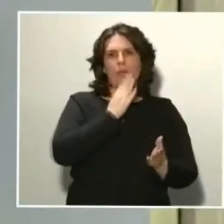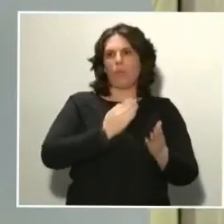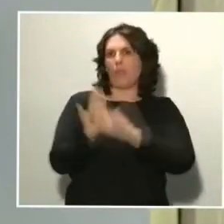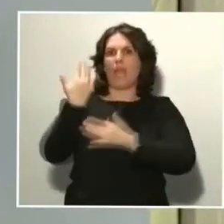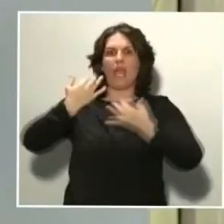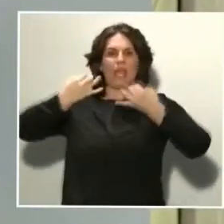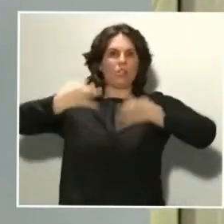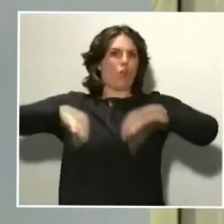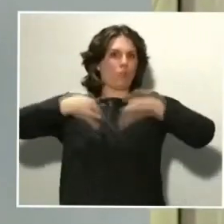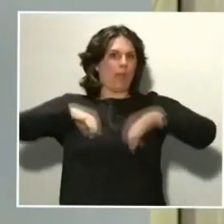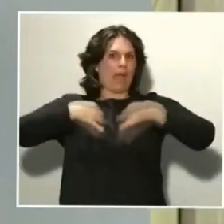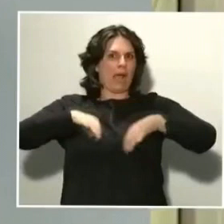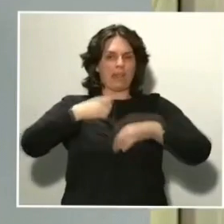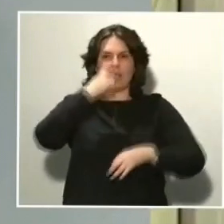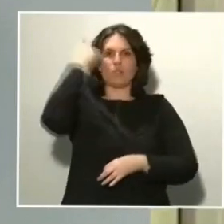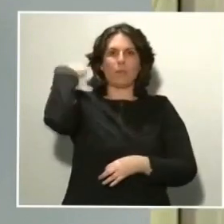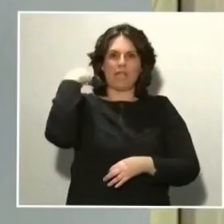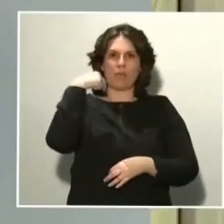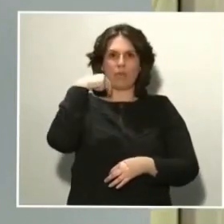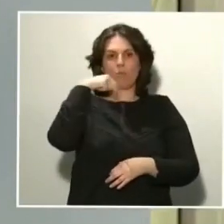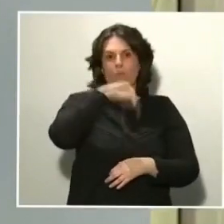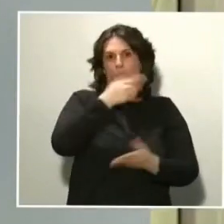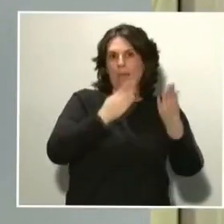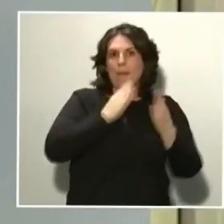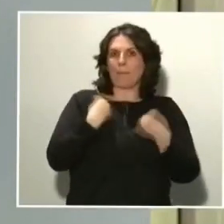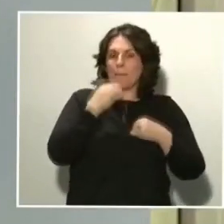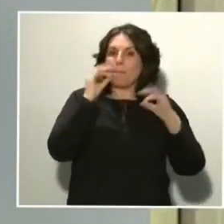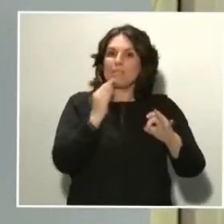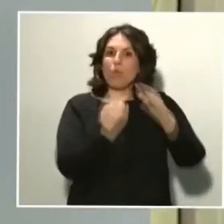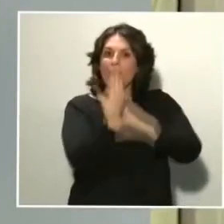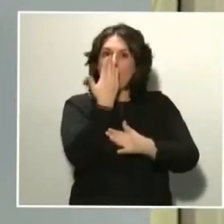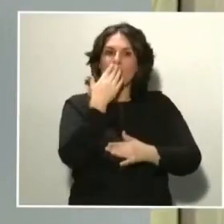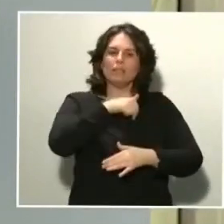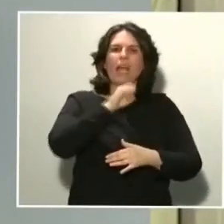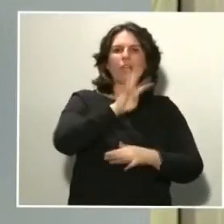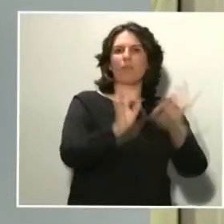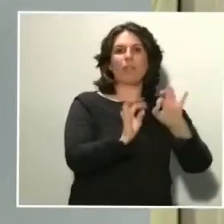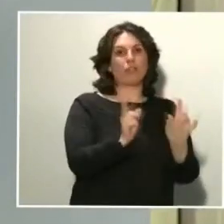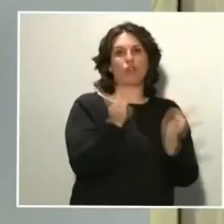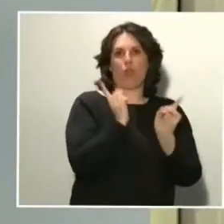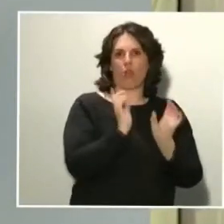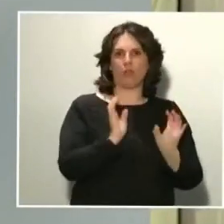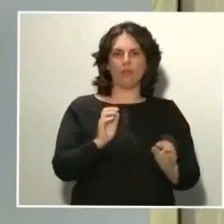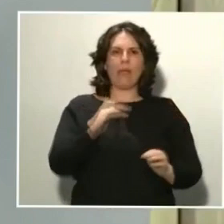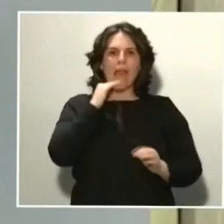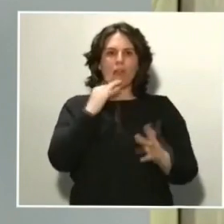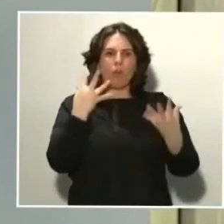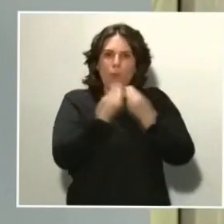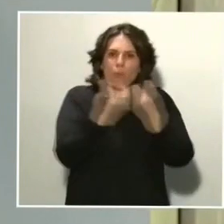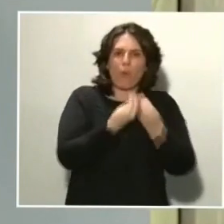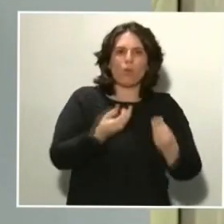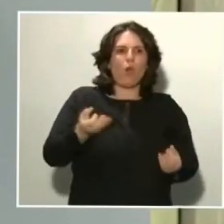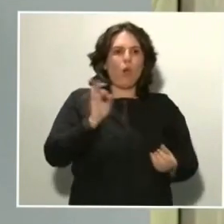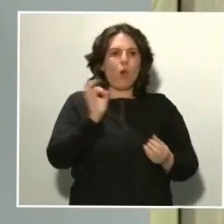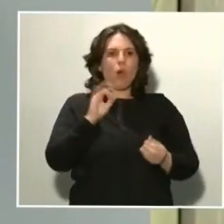del año pasado. No se han registrado incidencias relevantes ni episodios de aglomeración. En los